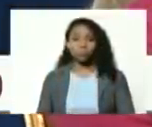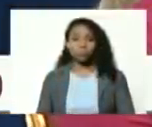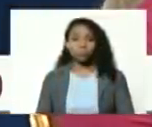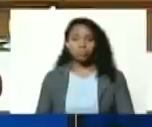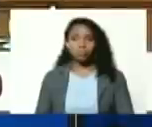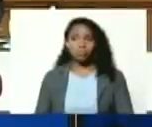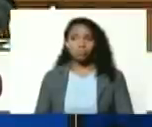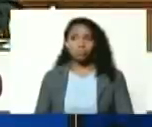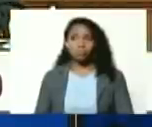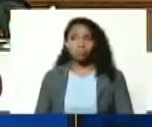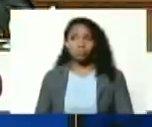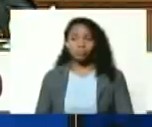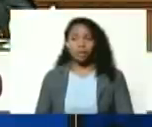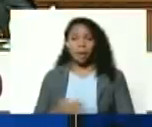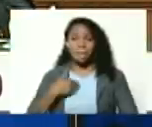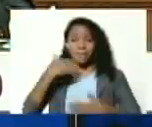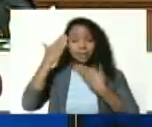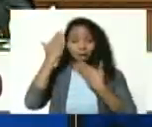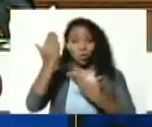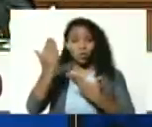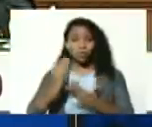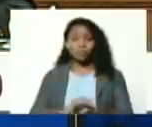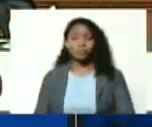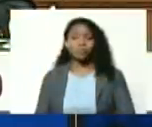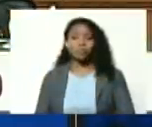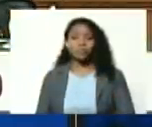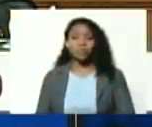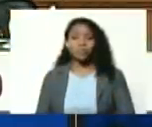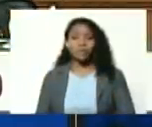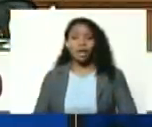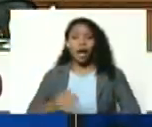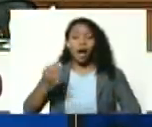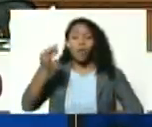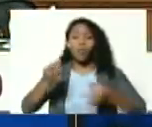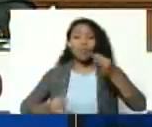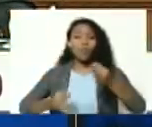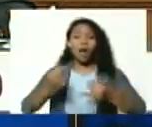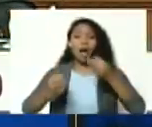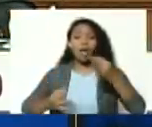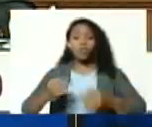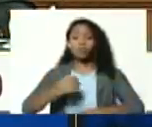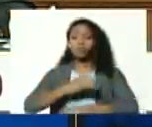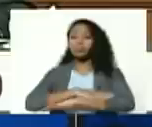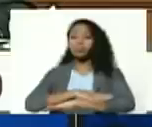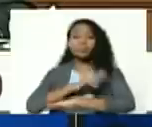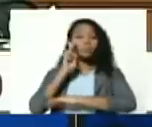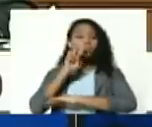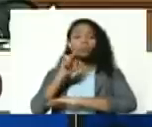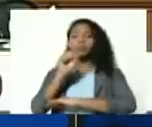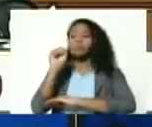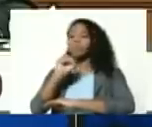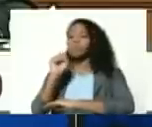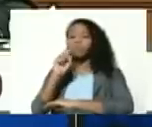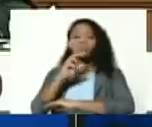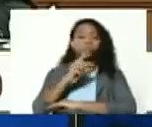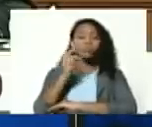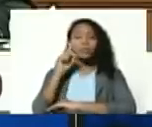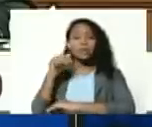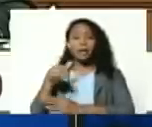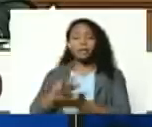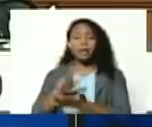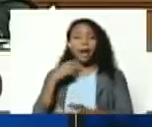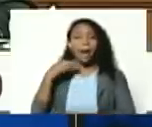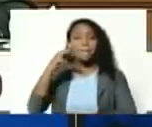y mi saludo a el jurado del premio nacional de la historia a María de